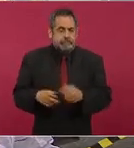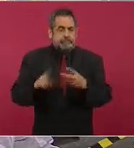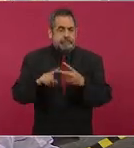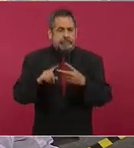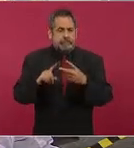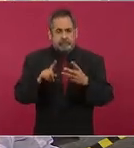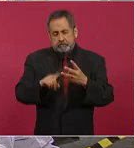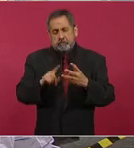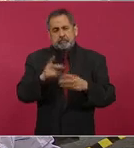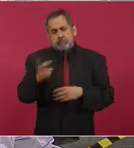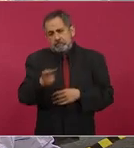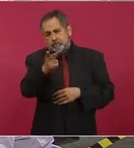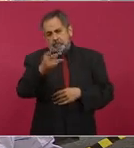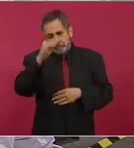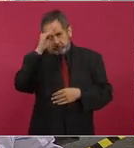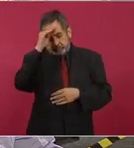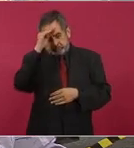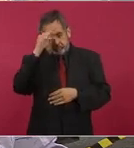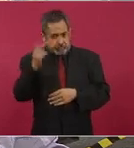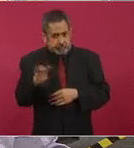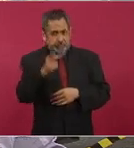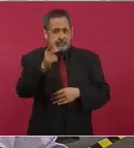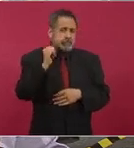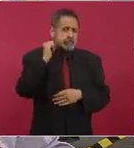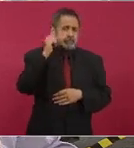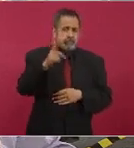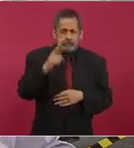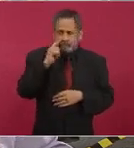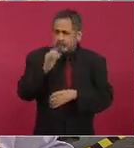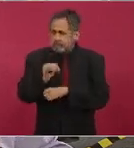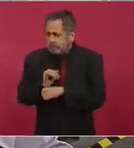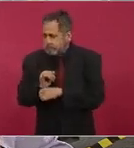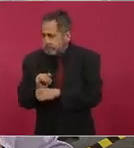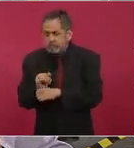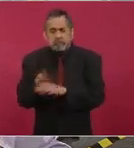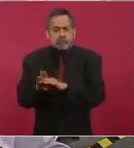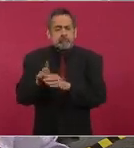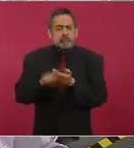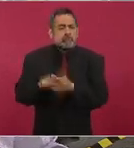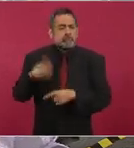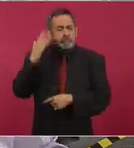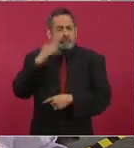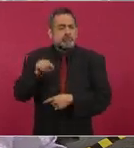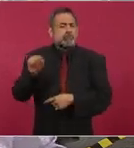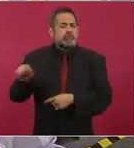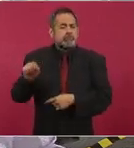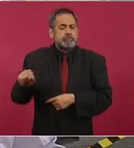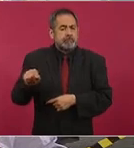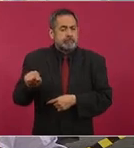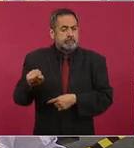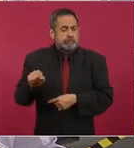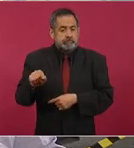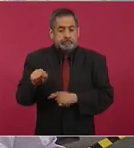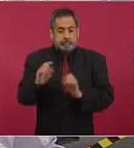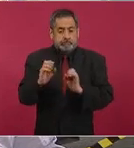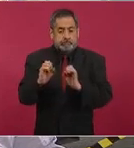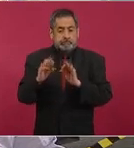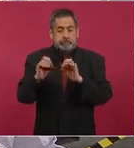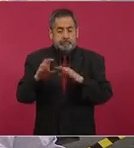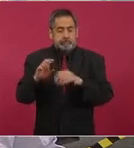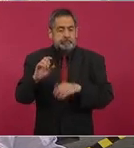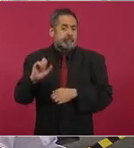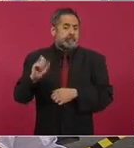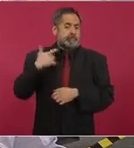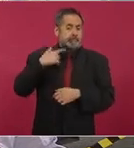¿ha considerado usted alguna línea de investigación para saber si desde la oficina del ex consejero